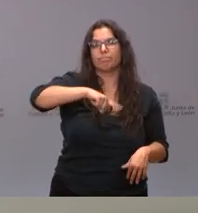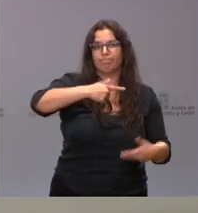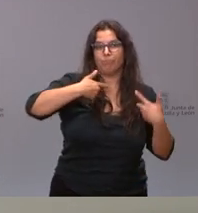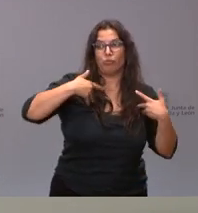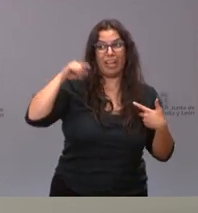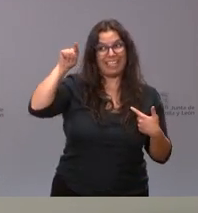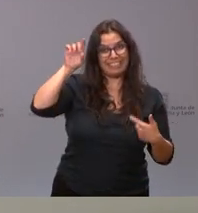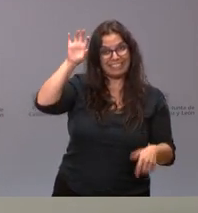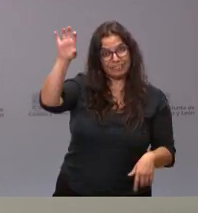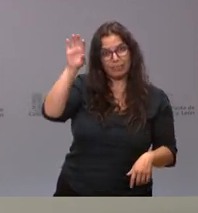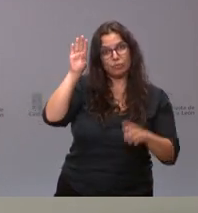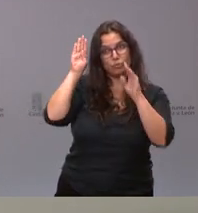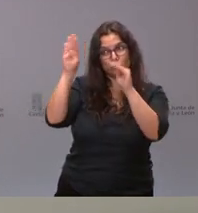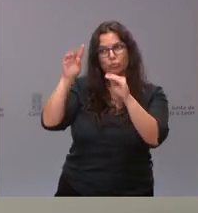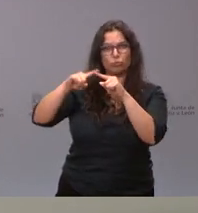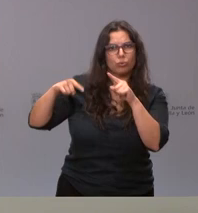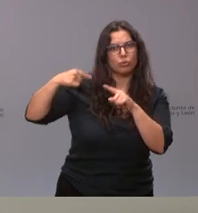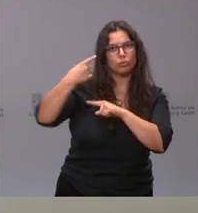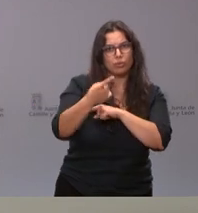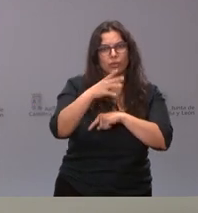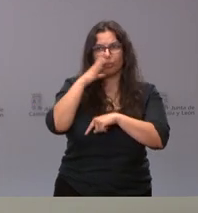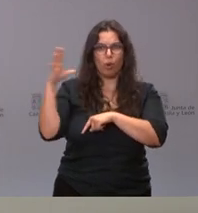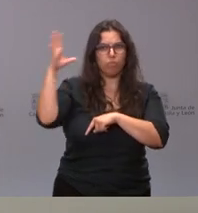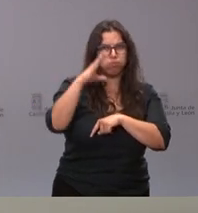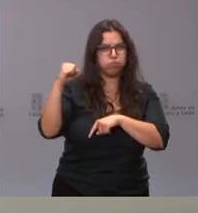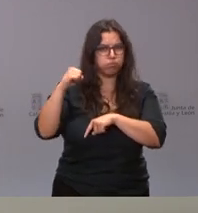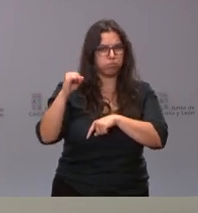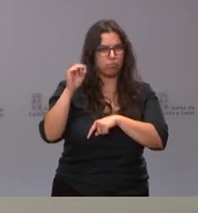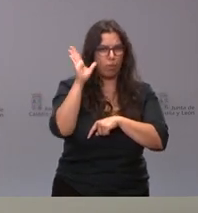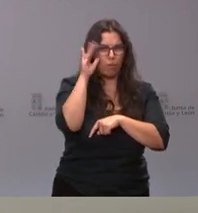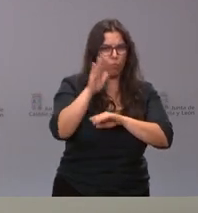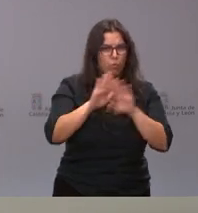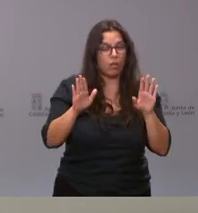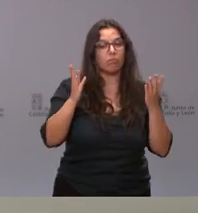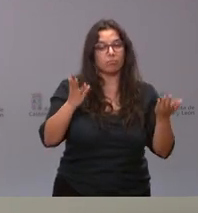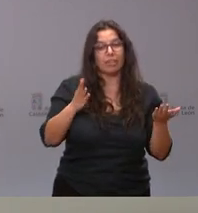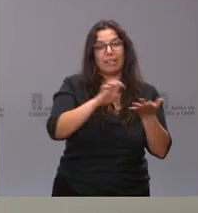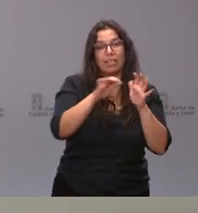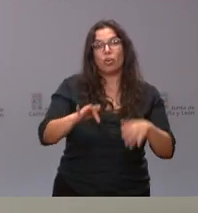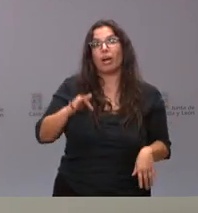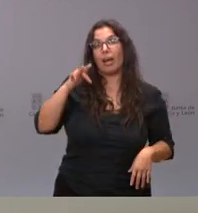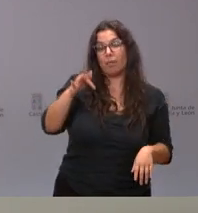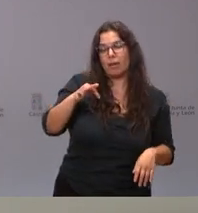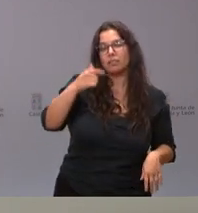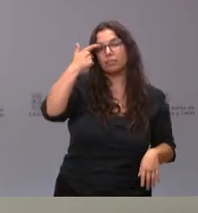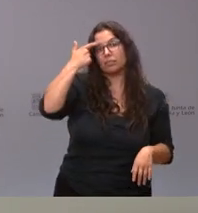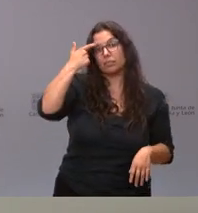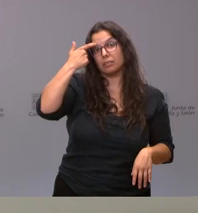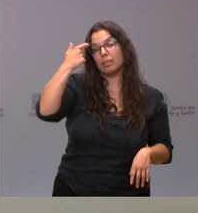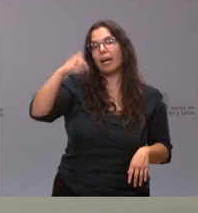Ucrania las consecuencias de esa brutal invasión, pues decir que en Castilla y León, además, hoy tenemos 3